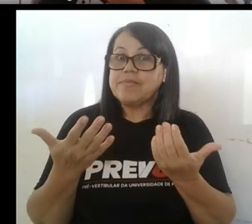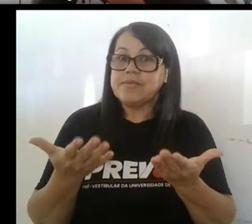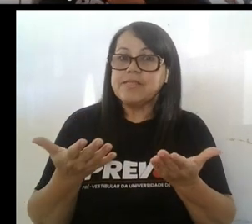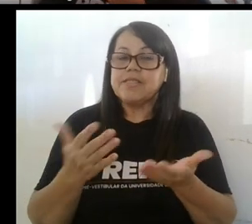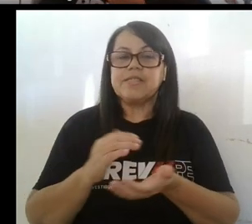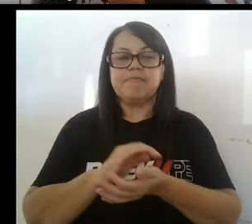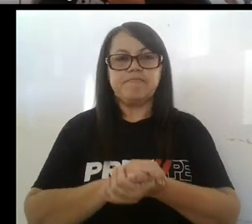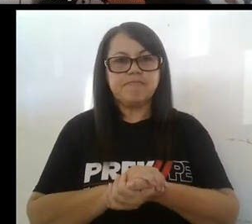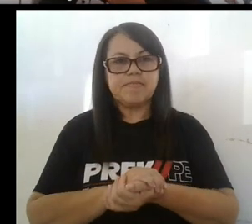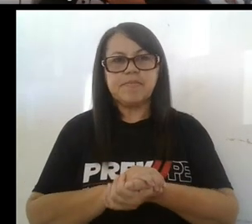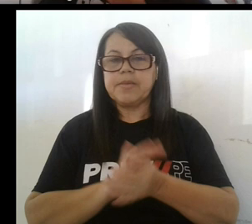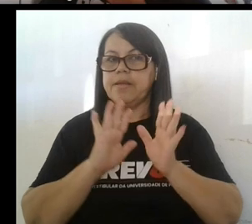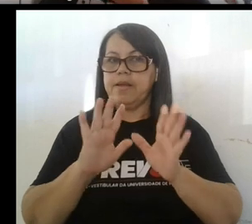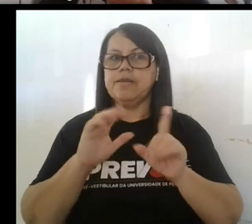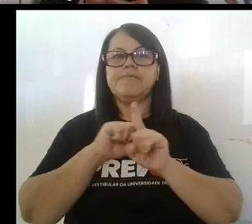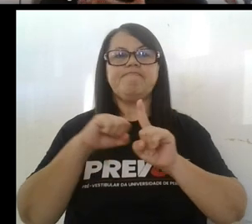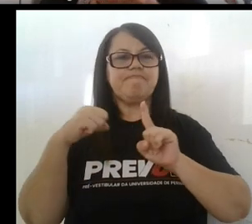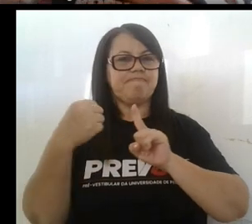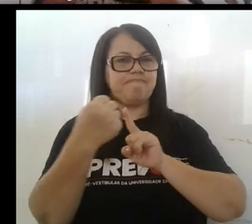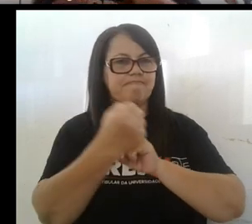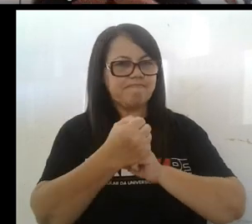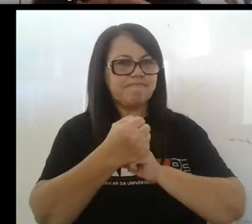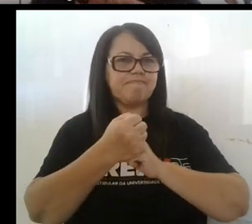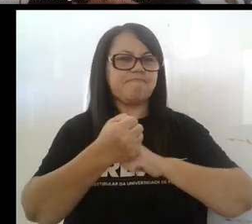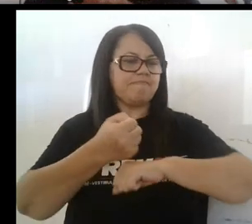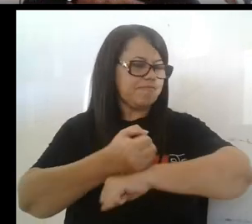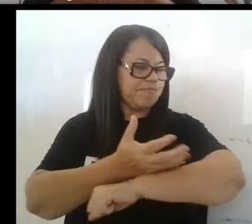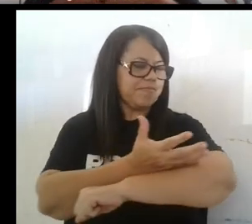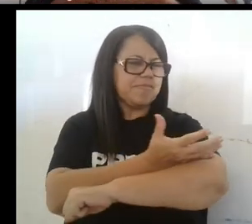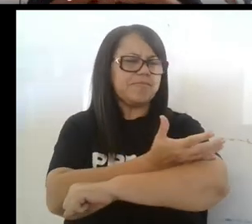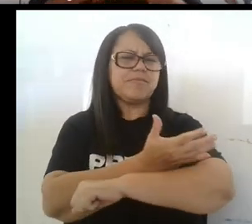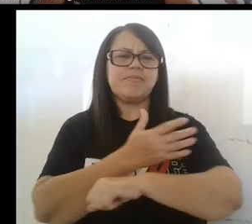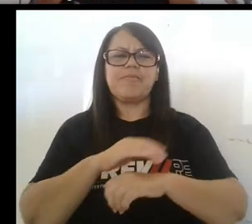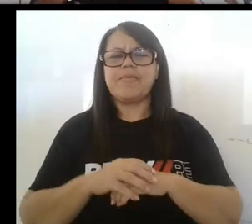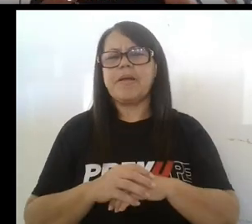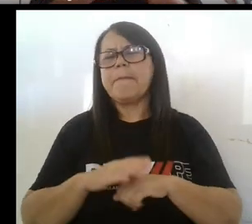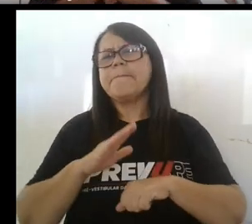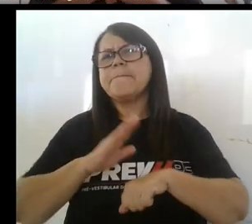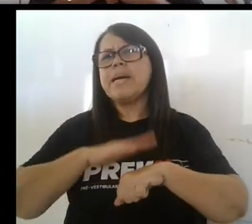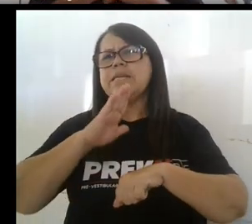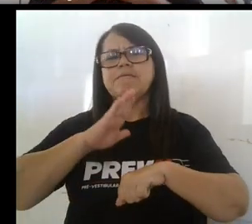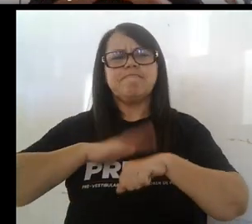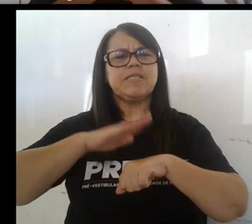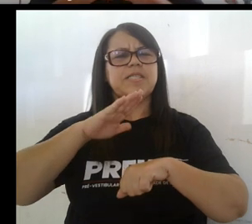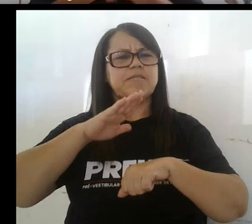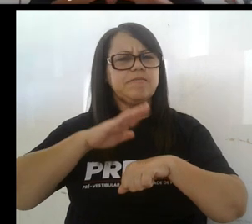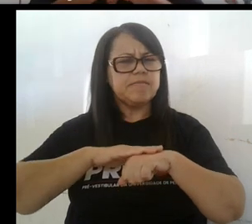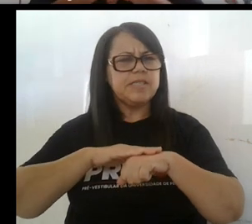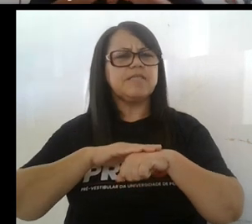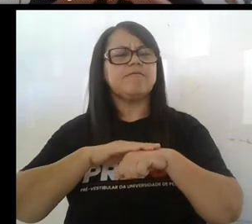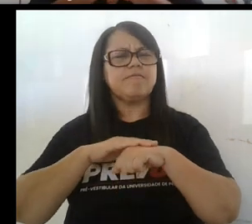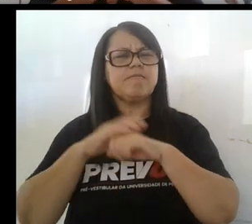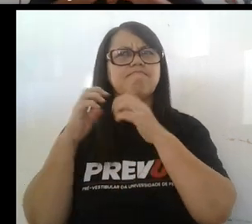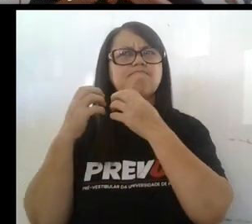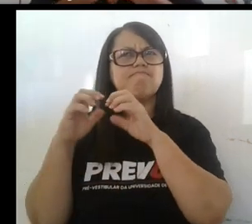Entonces, los aspectos socioemocionales, ellos están cada vez más presentes en la